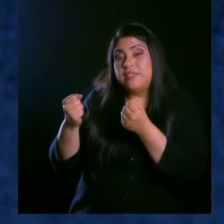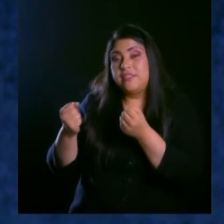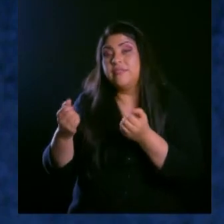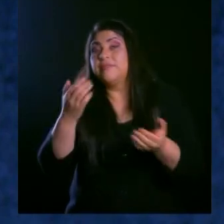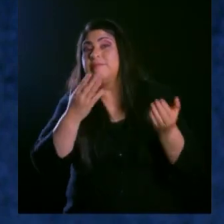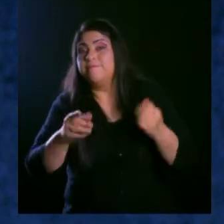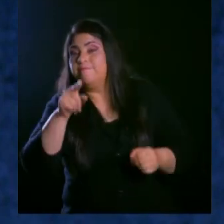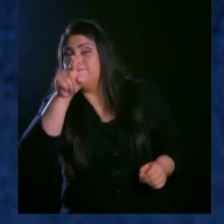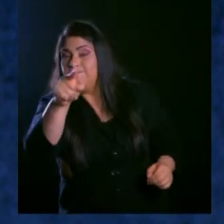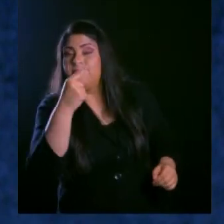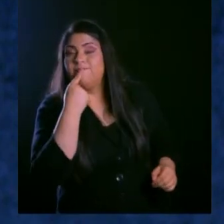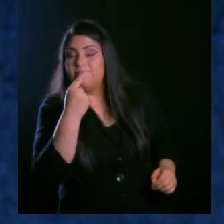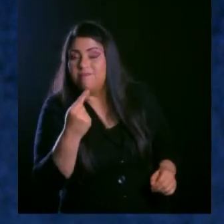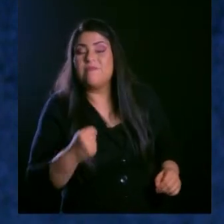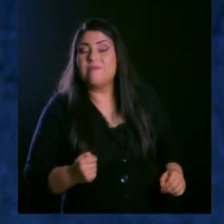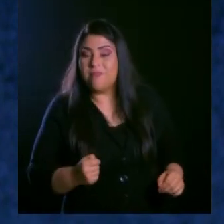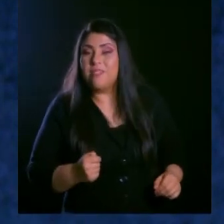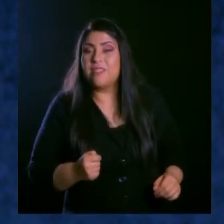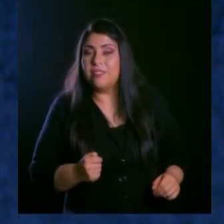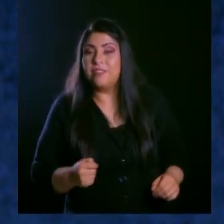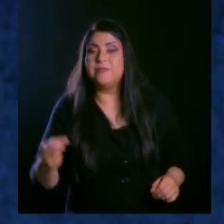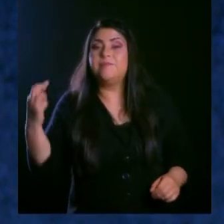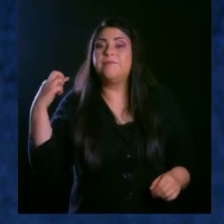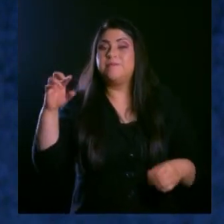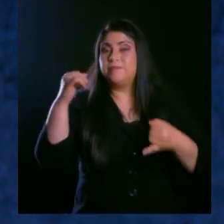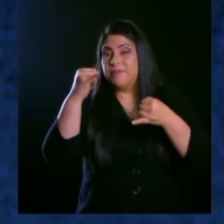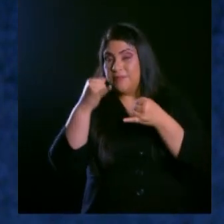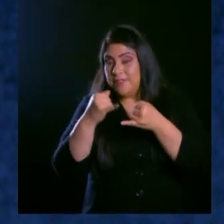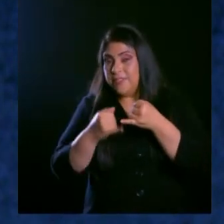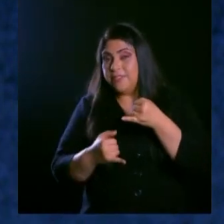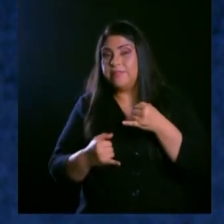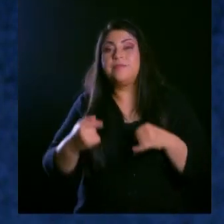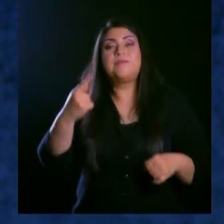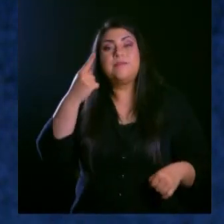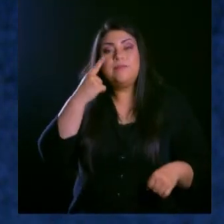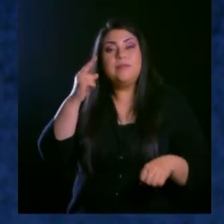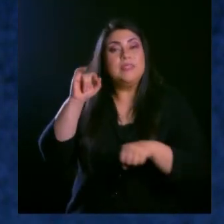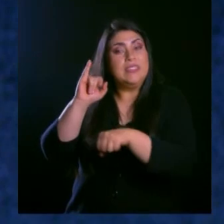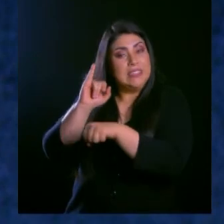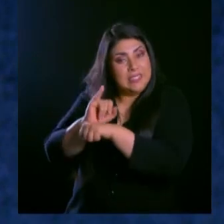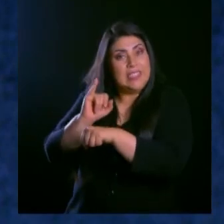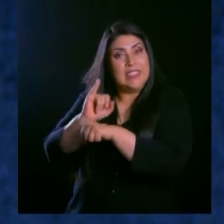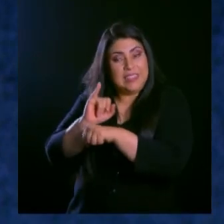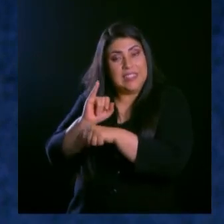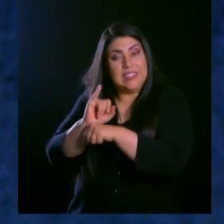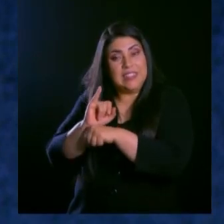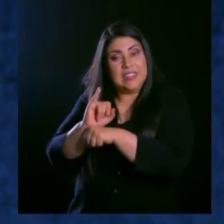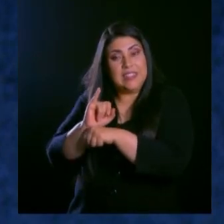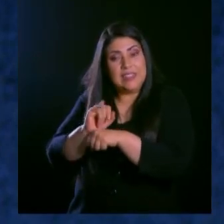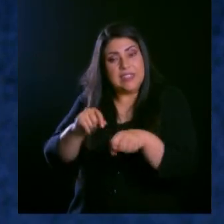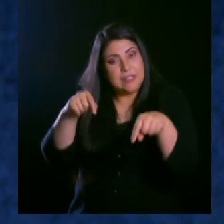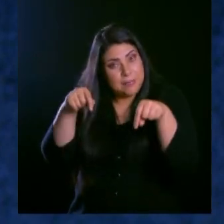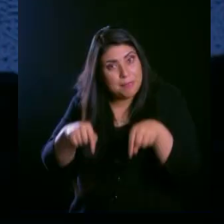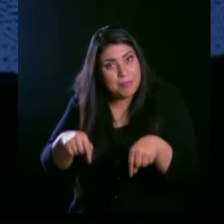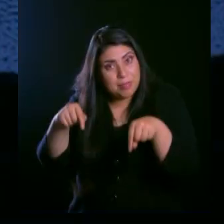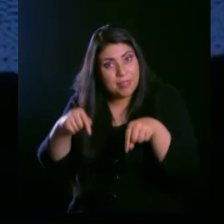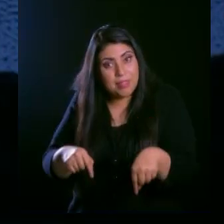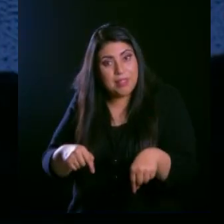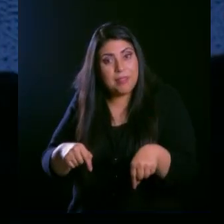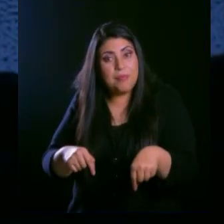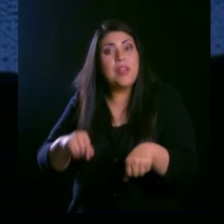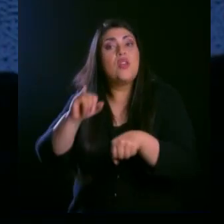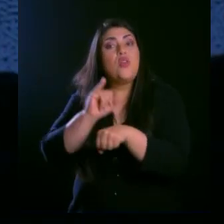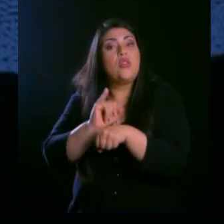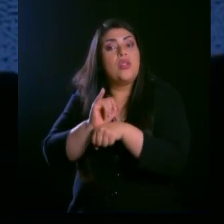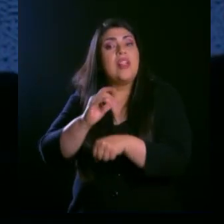directamente a ti para concluir este tema. La iglesia del presente es una iglesia